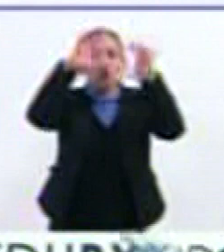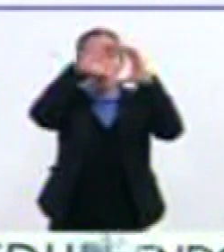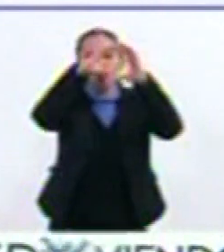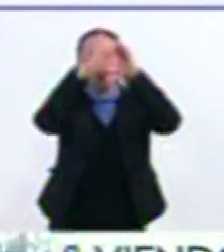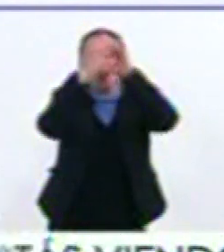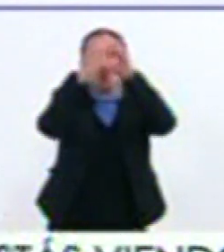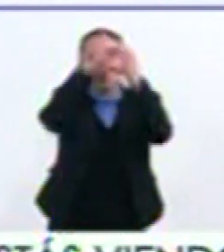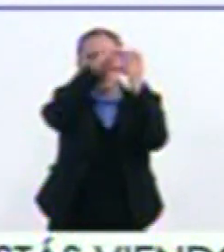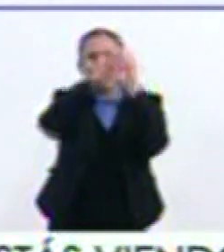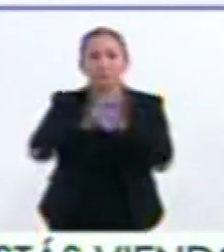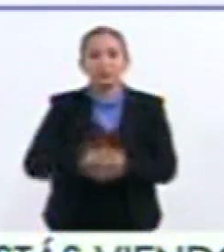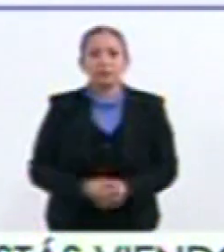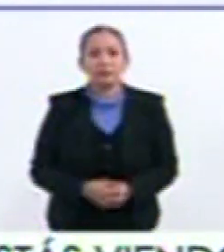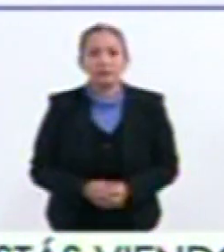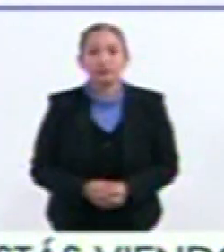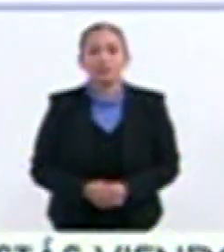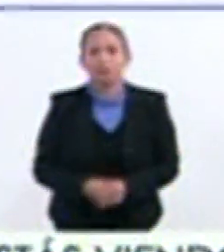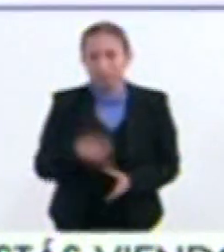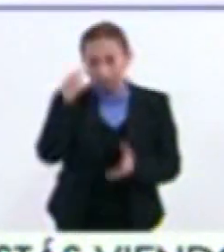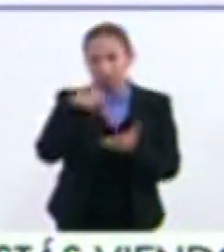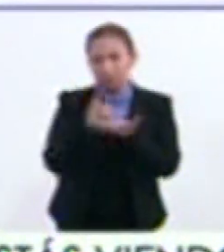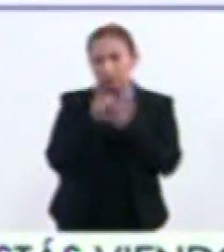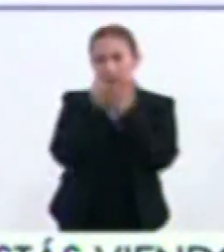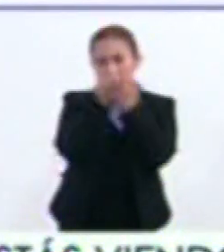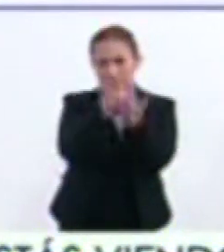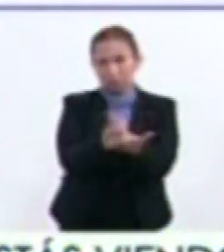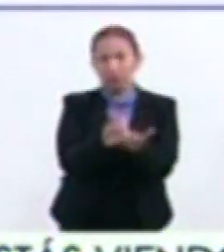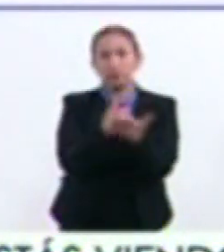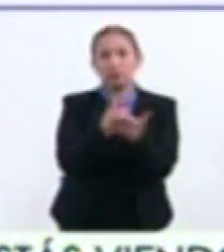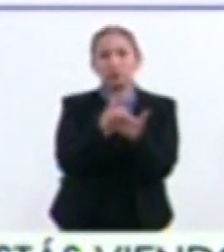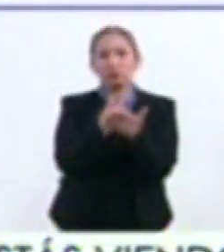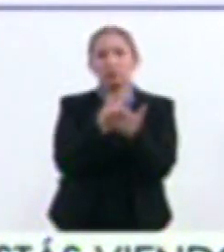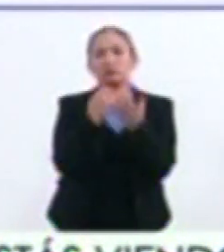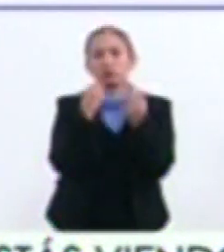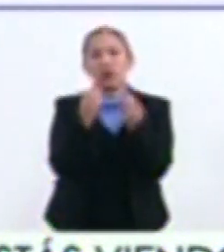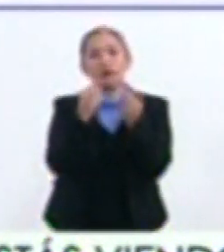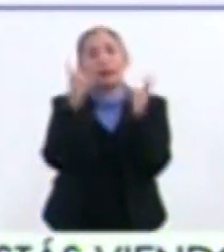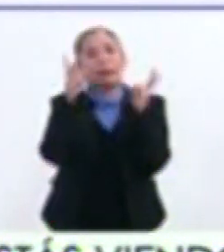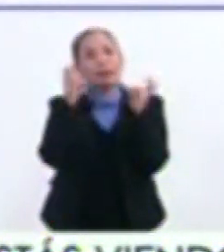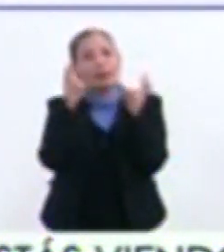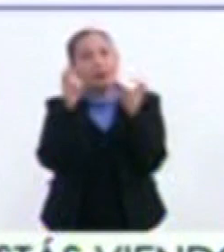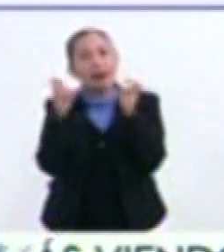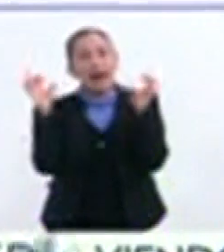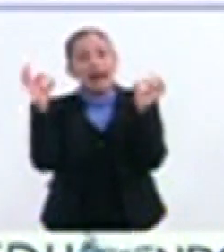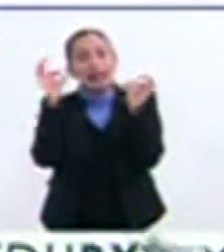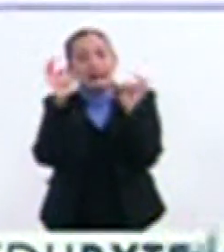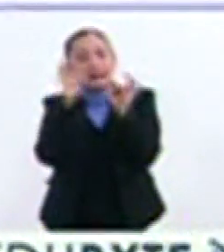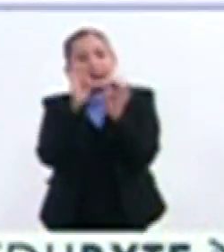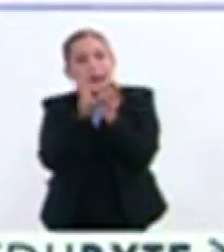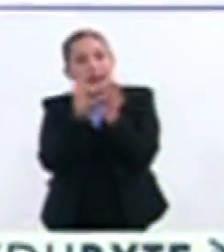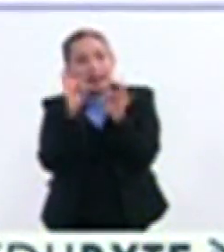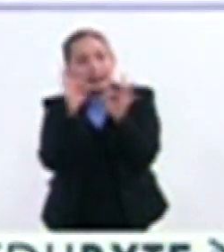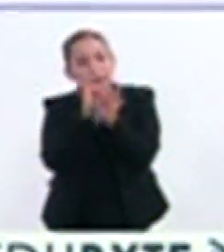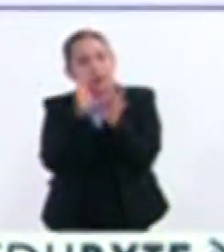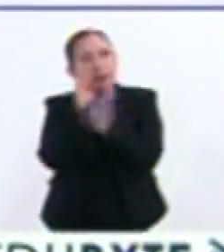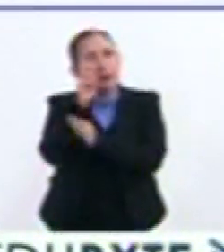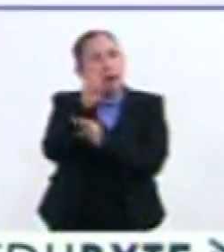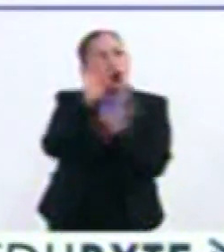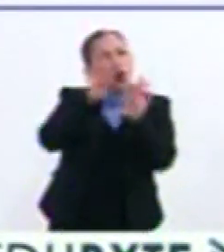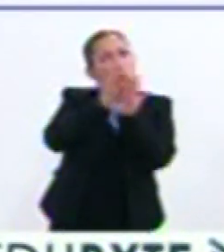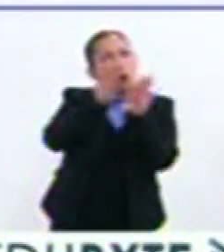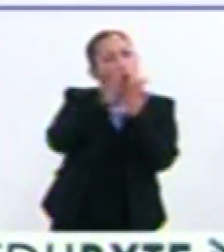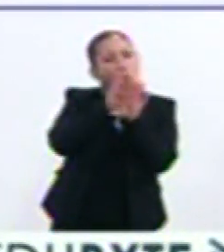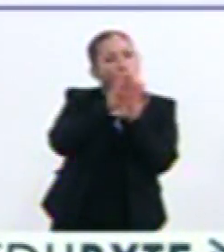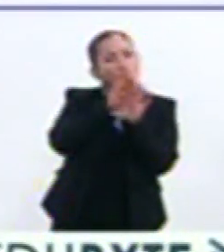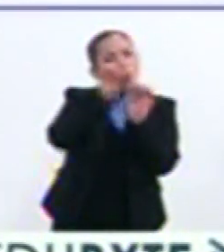esfera colgando ahí Creo que ayudó mucho La cuestión que al ser el eclipse Vamos viendo como